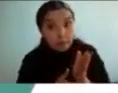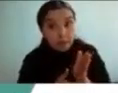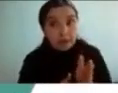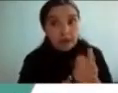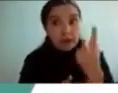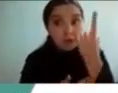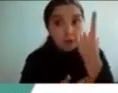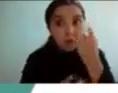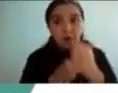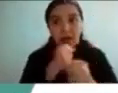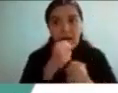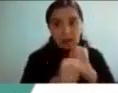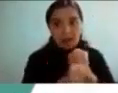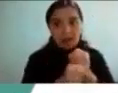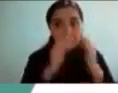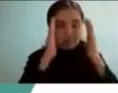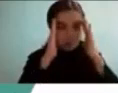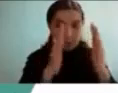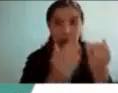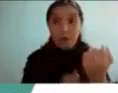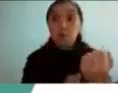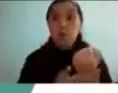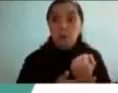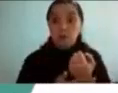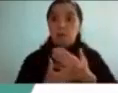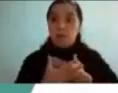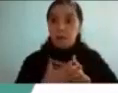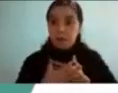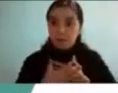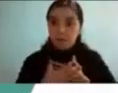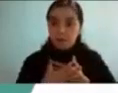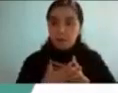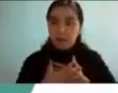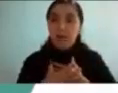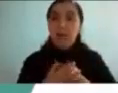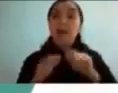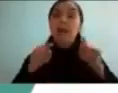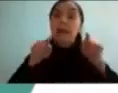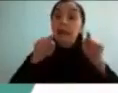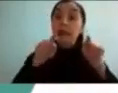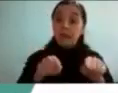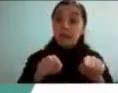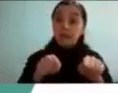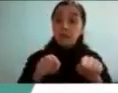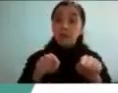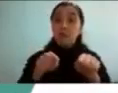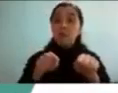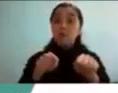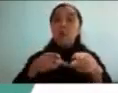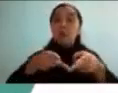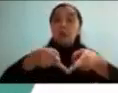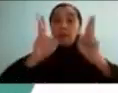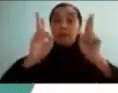y eso es una ayuda que yo incorporé y eso me permite a mí hoy día de hoy también terminar las cosas